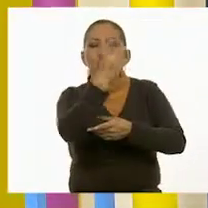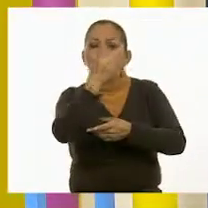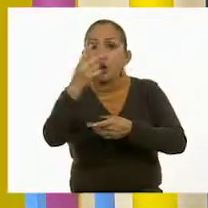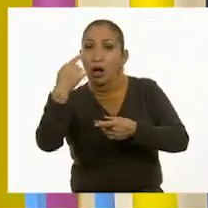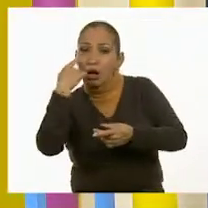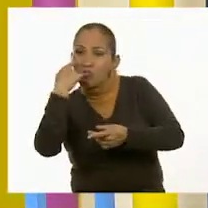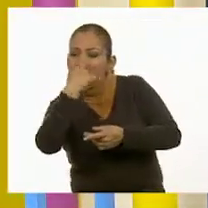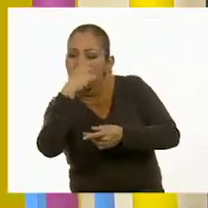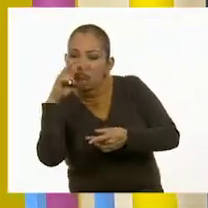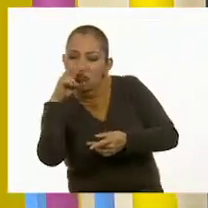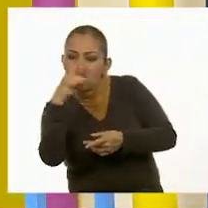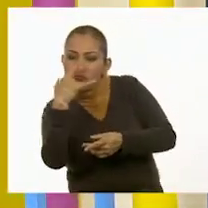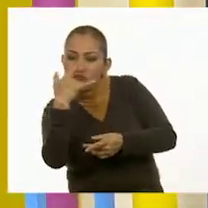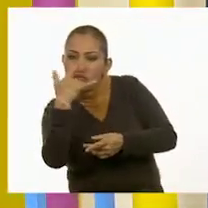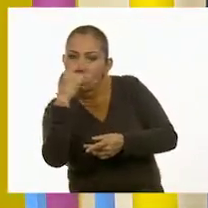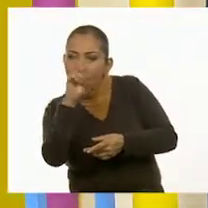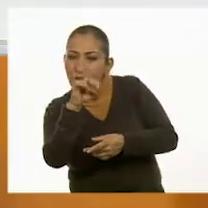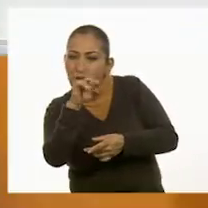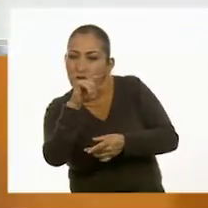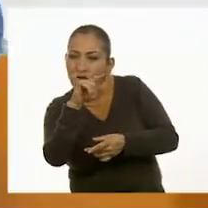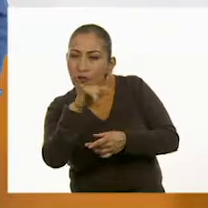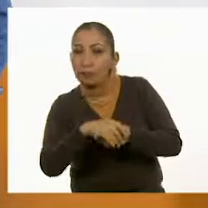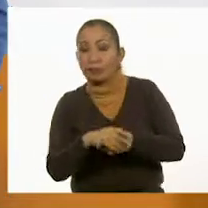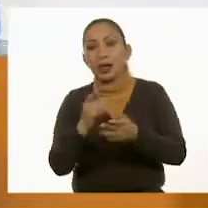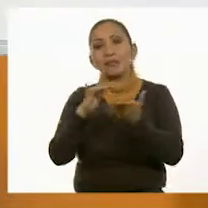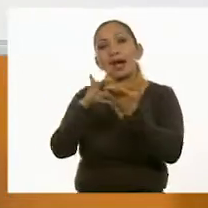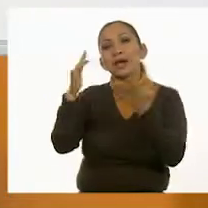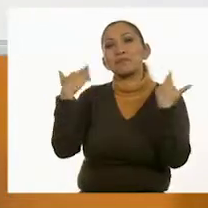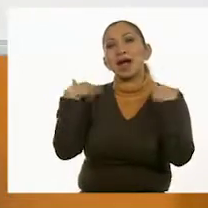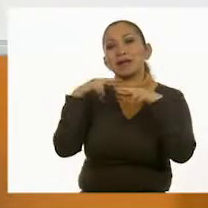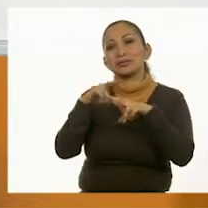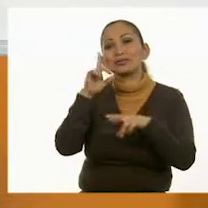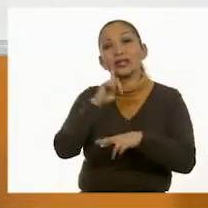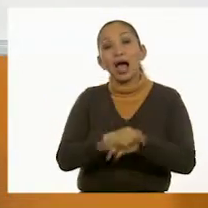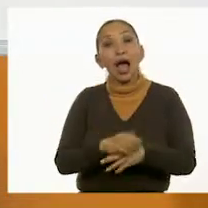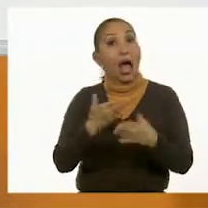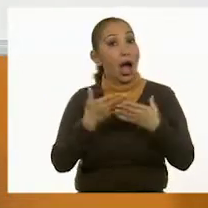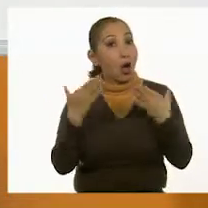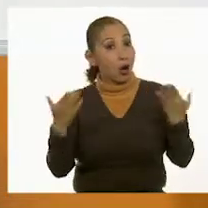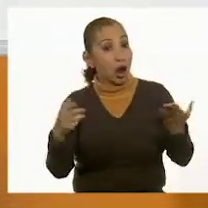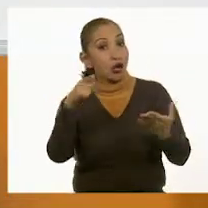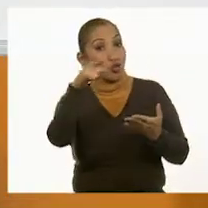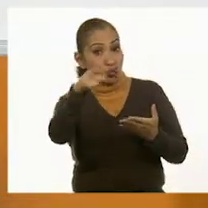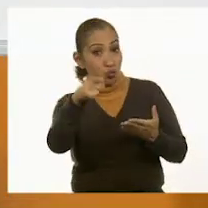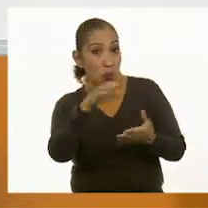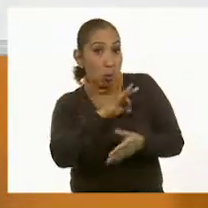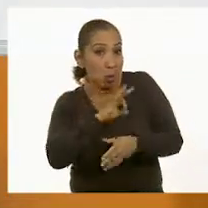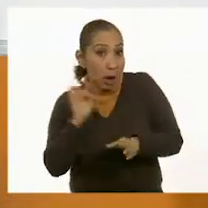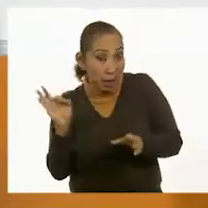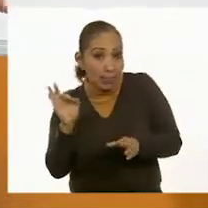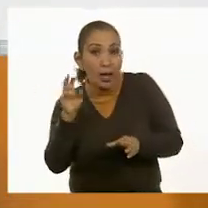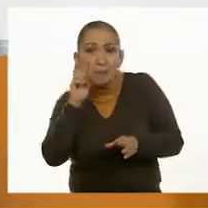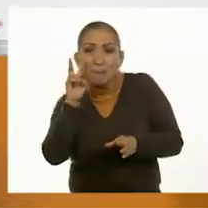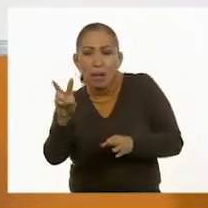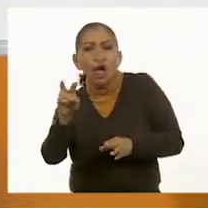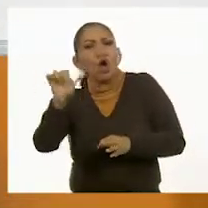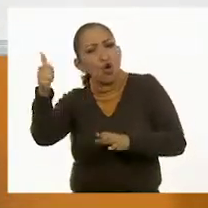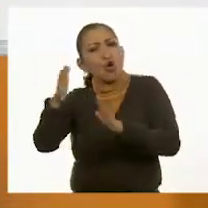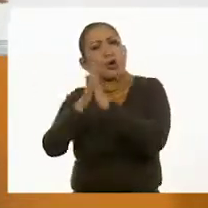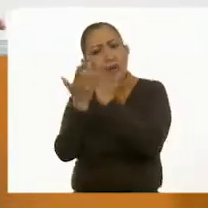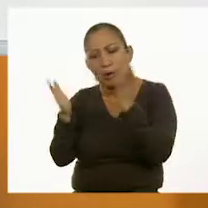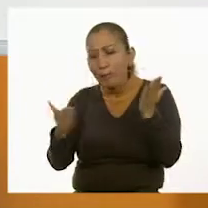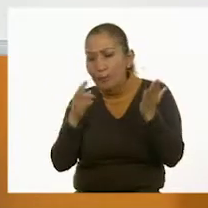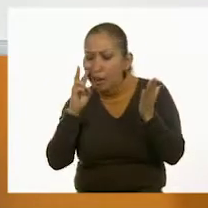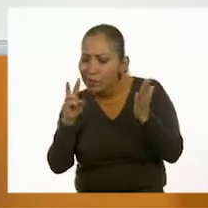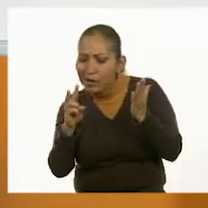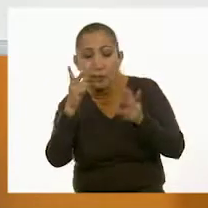observar. Muy bien. Perfecto. Muchas gracias, maestra Angie. Ahora, si te es posible, consulta otros libros